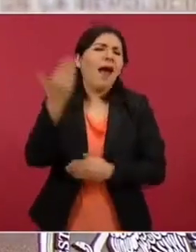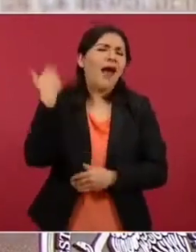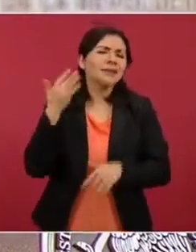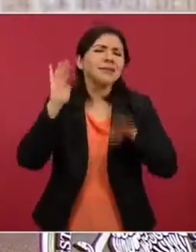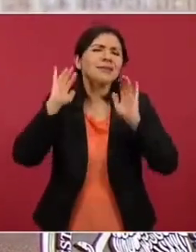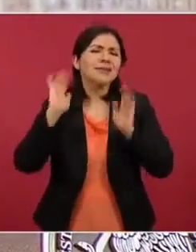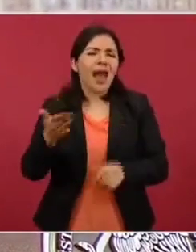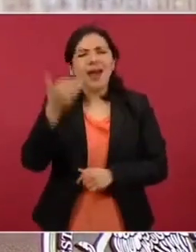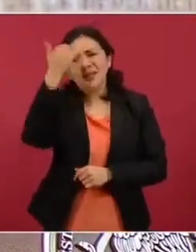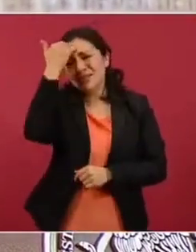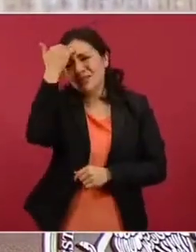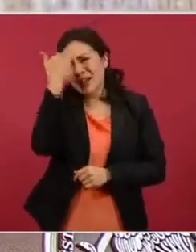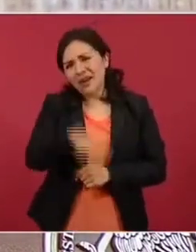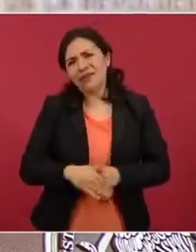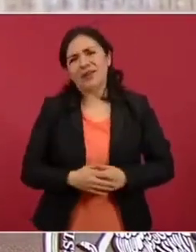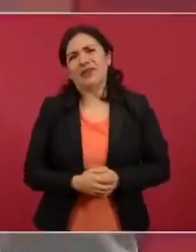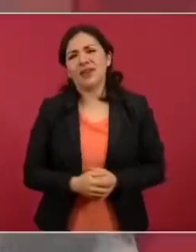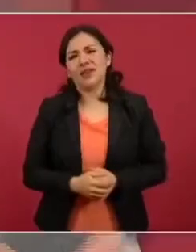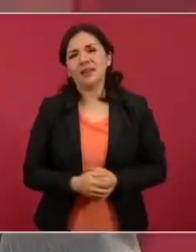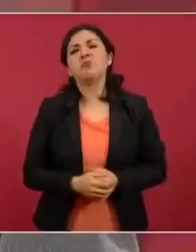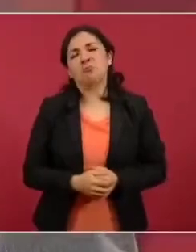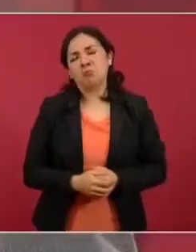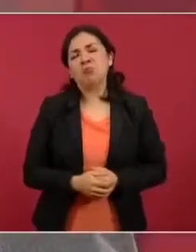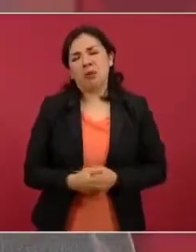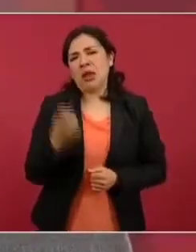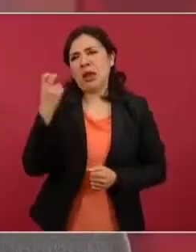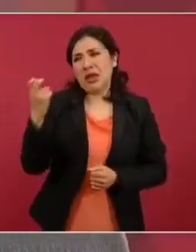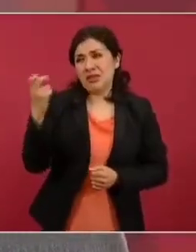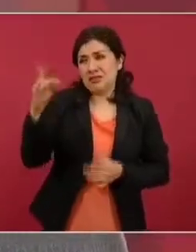versión,